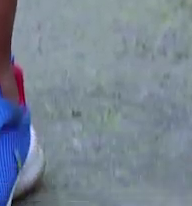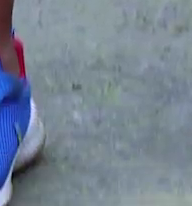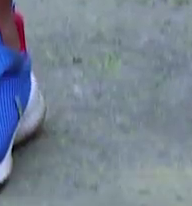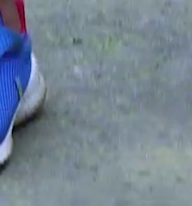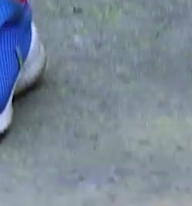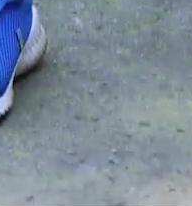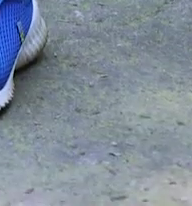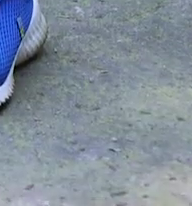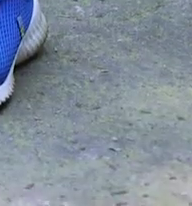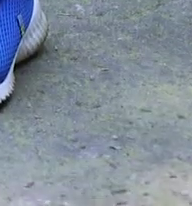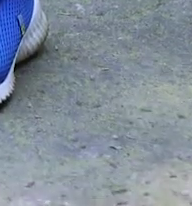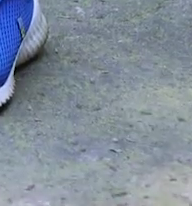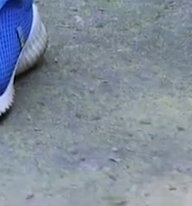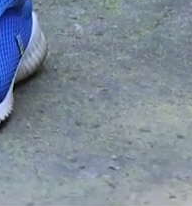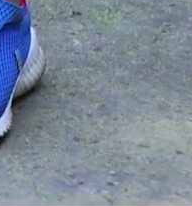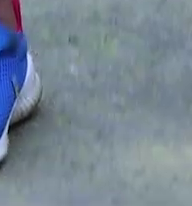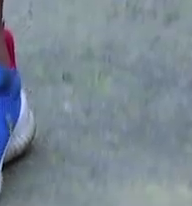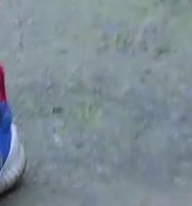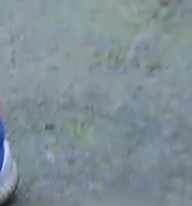Respiramos. Respira profundo.